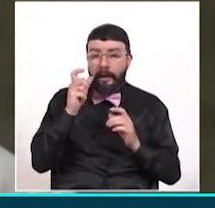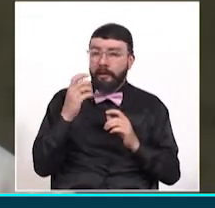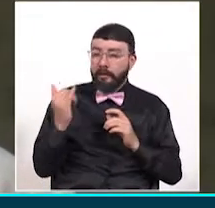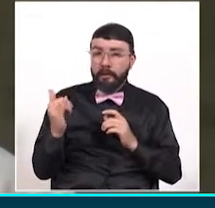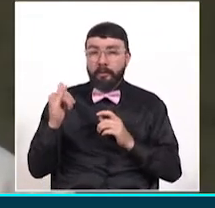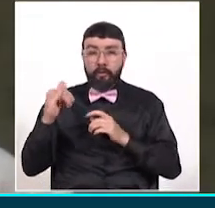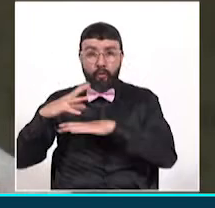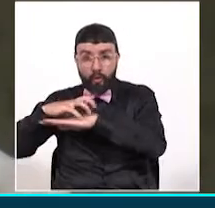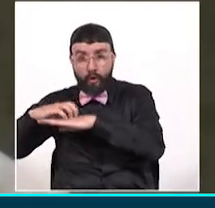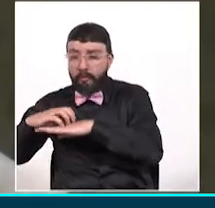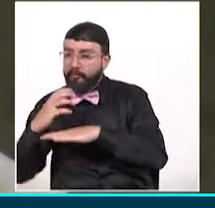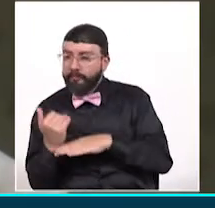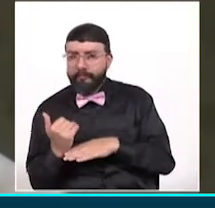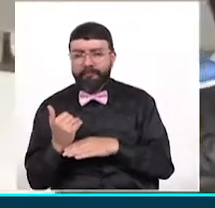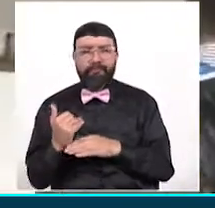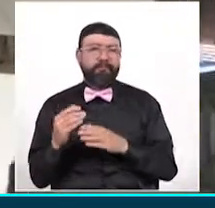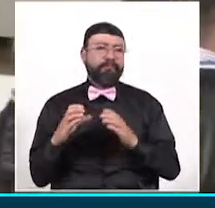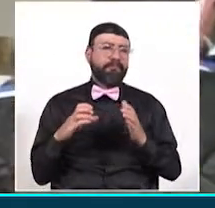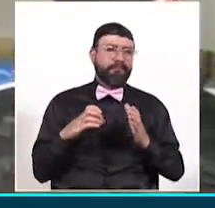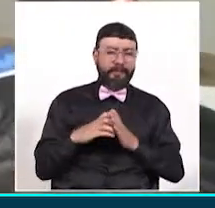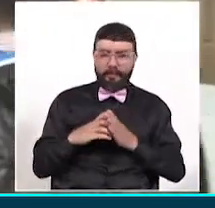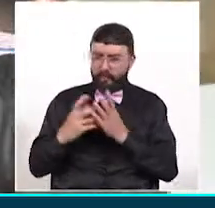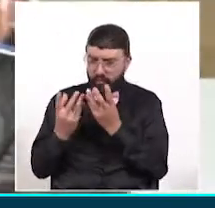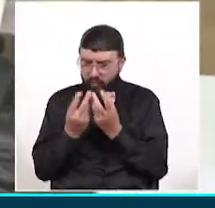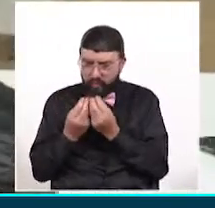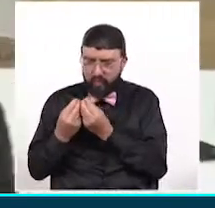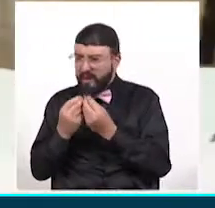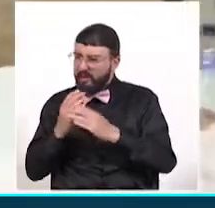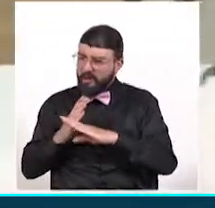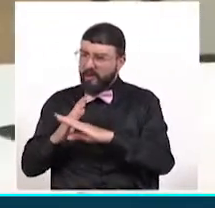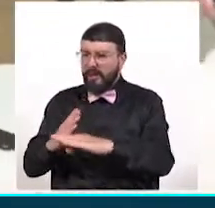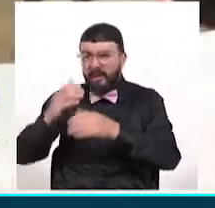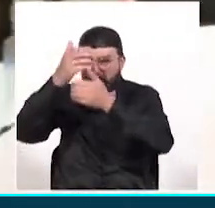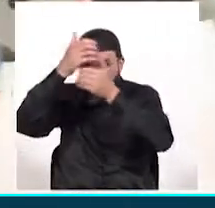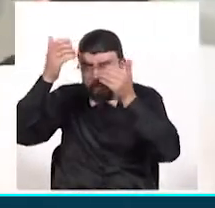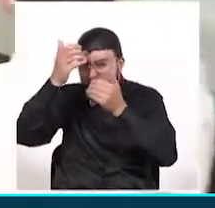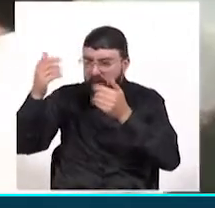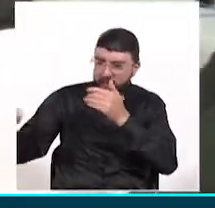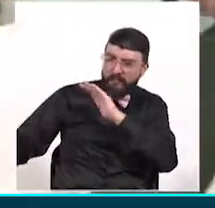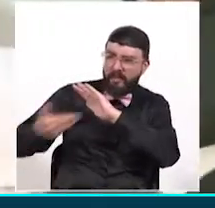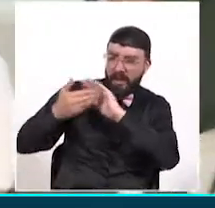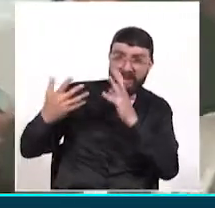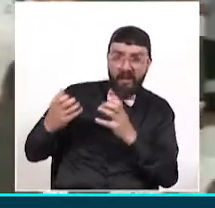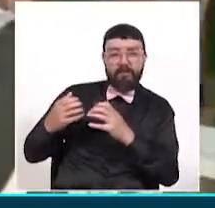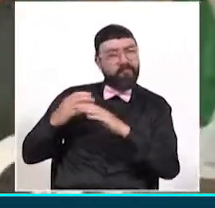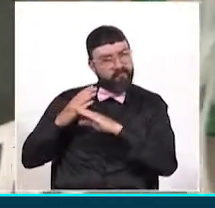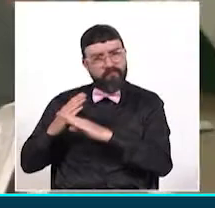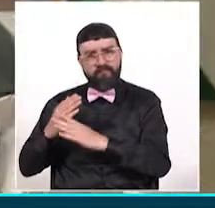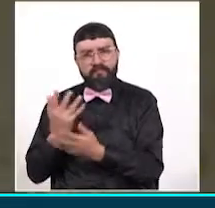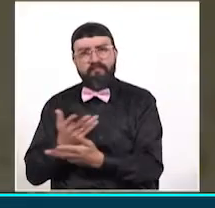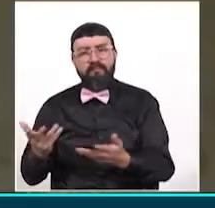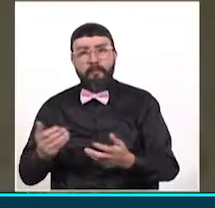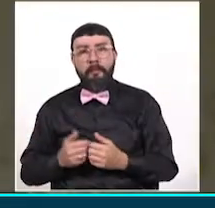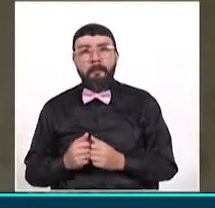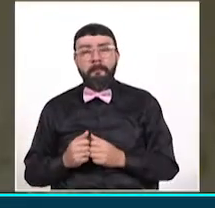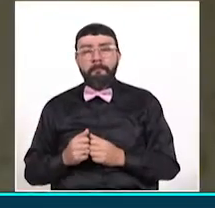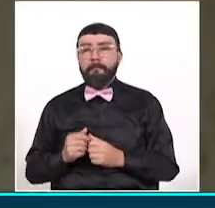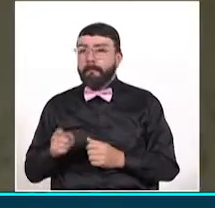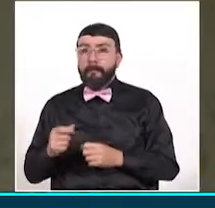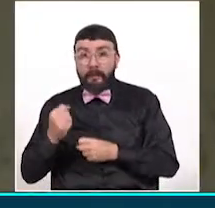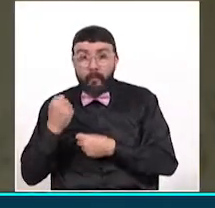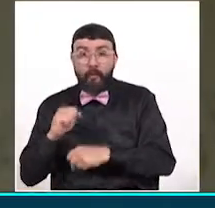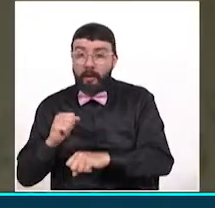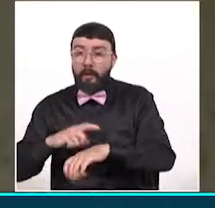hacer un equipo para combatir estas fuerzas delincuenciales. Todos los esfuerzos como los hemos hecho con la fuerza